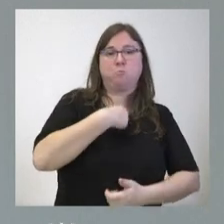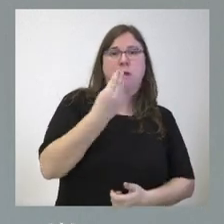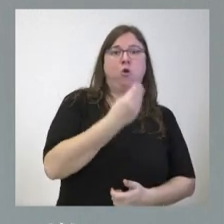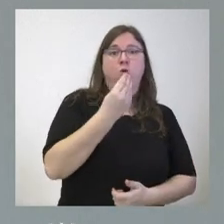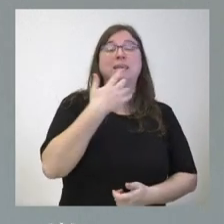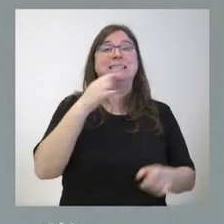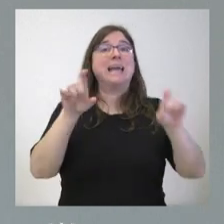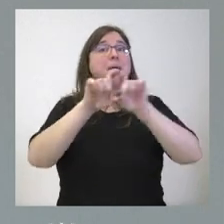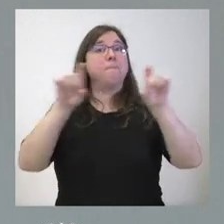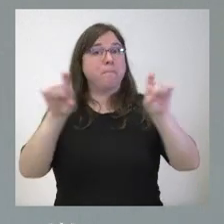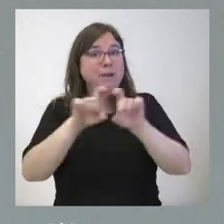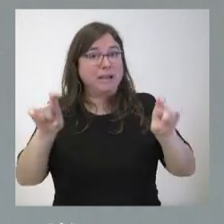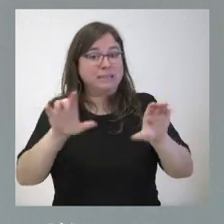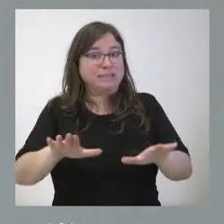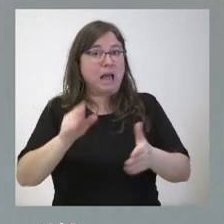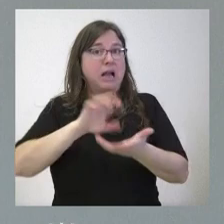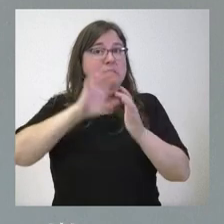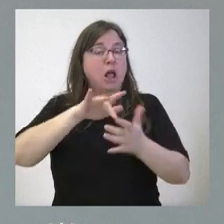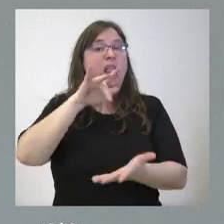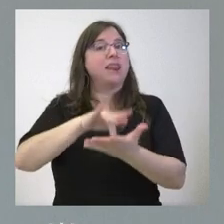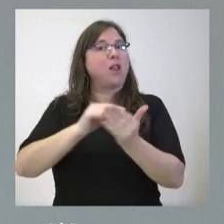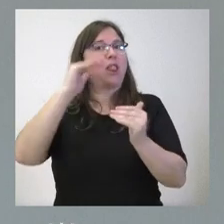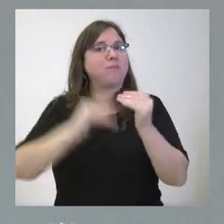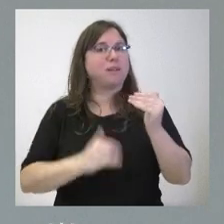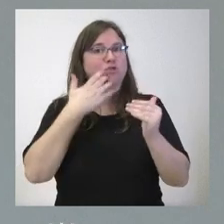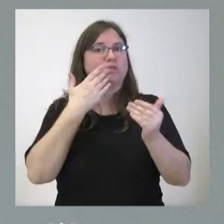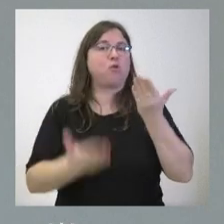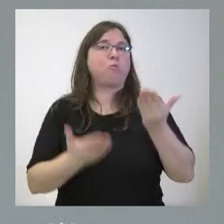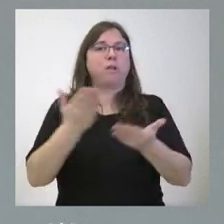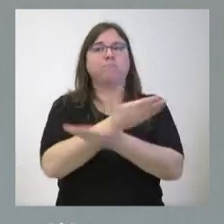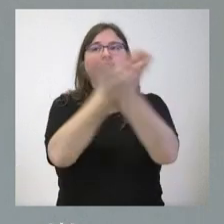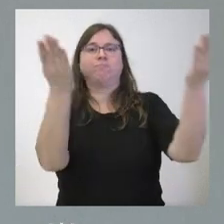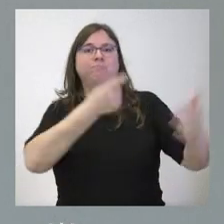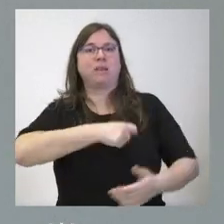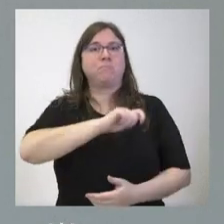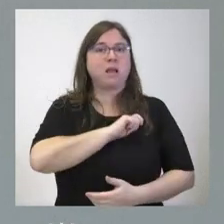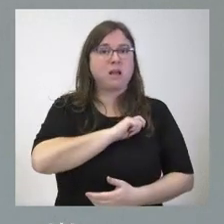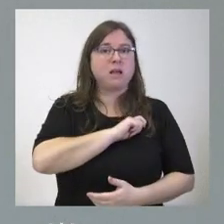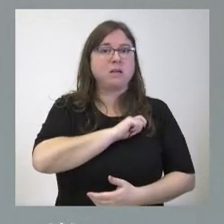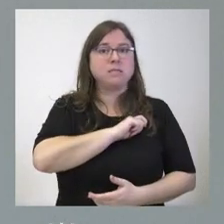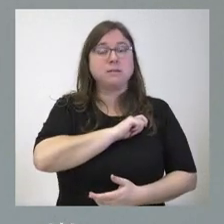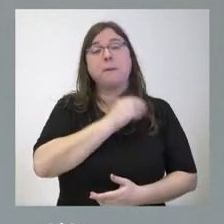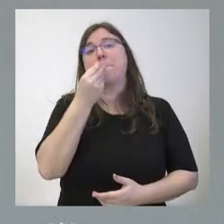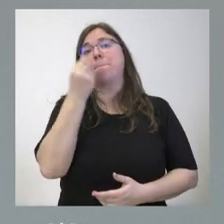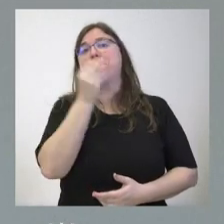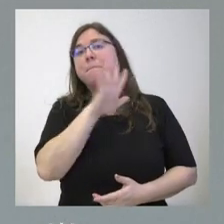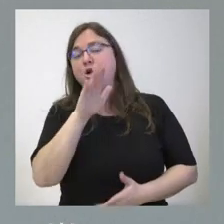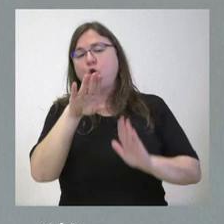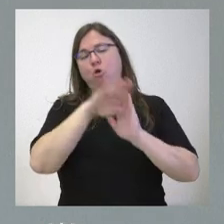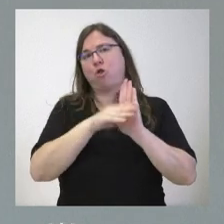Castilla y León como es el caso están menos endeudadas que las empresas del conjunto nacional pues estarán mejores condiciones